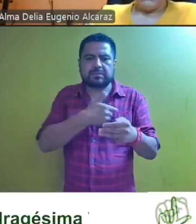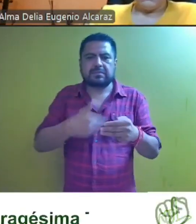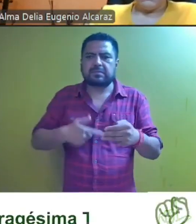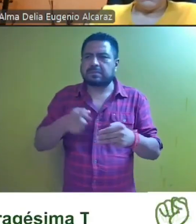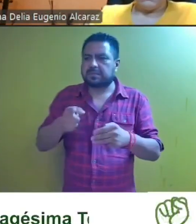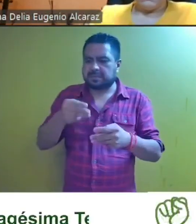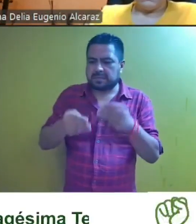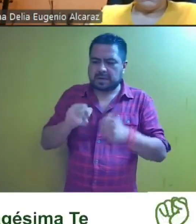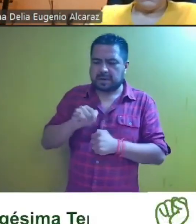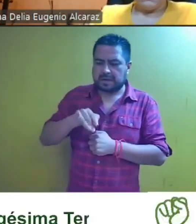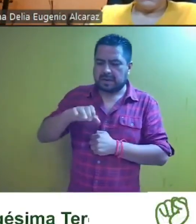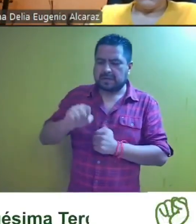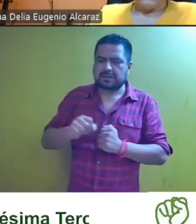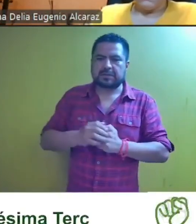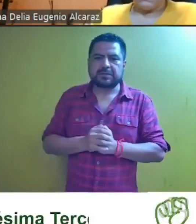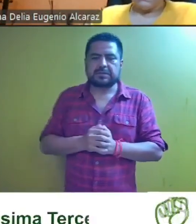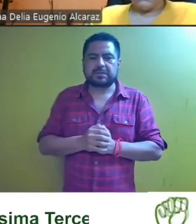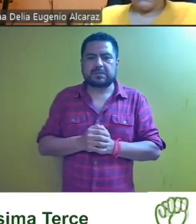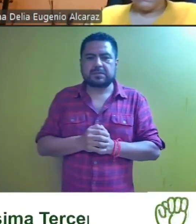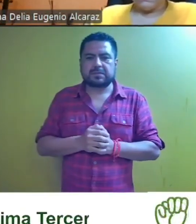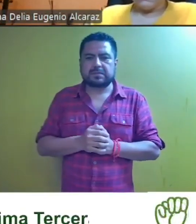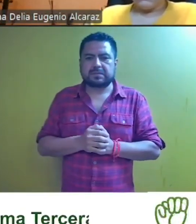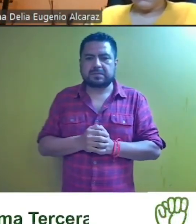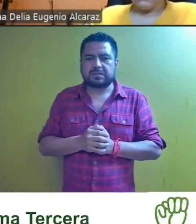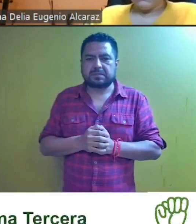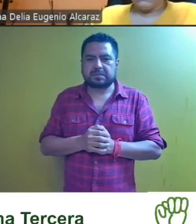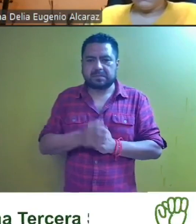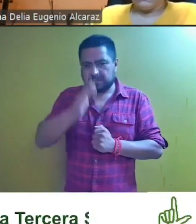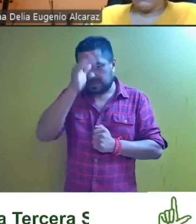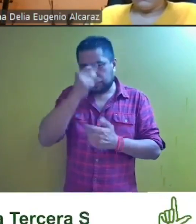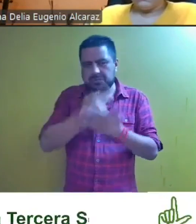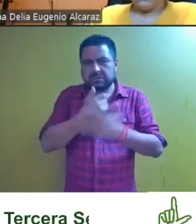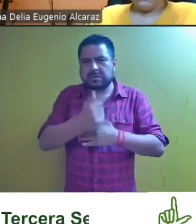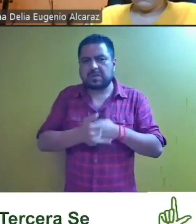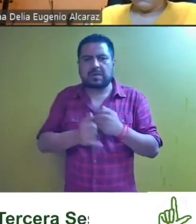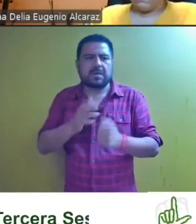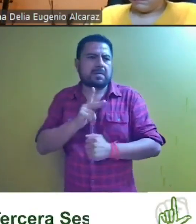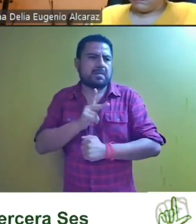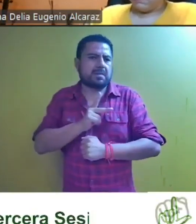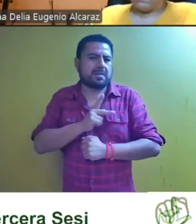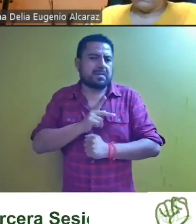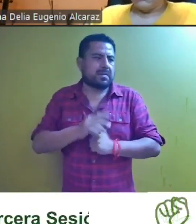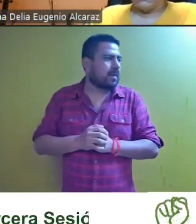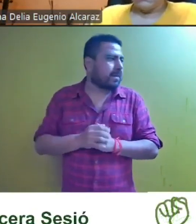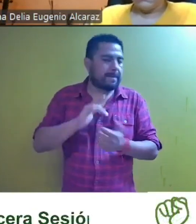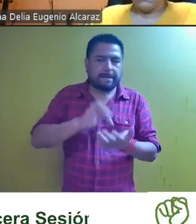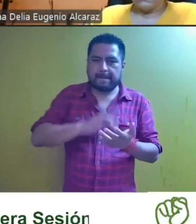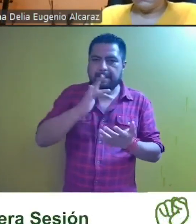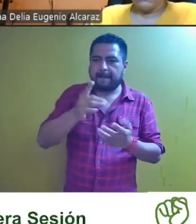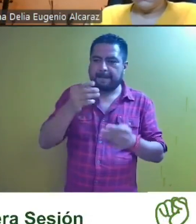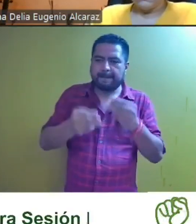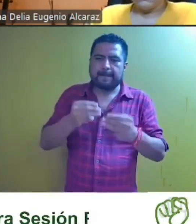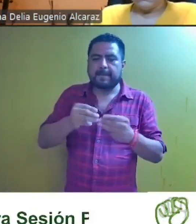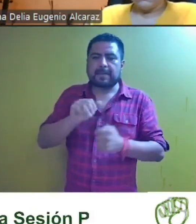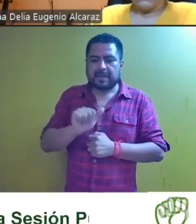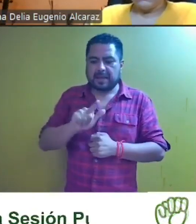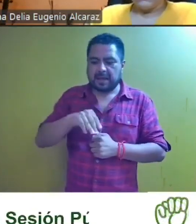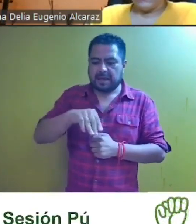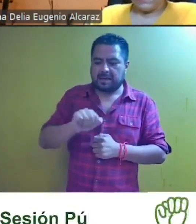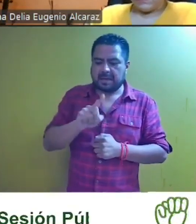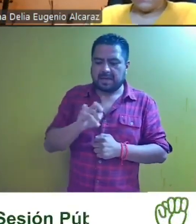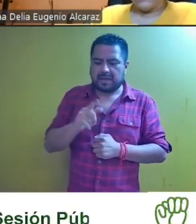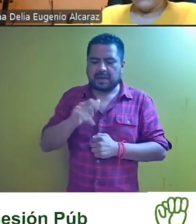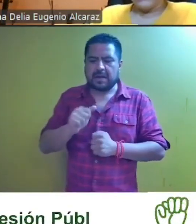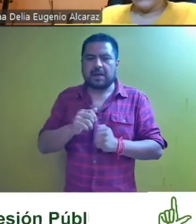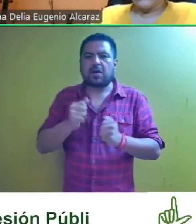magistrado oponente es mi proyecto gracias magistrado magistrado con